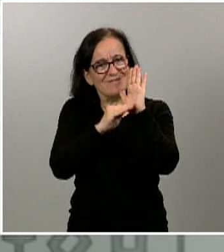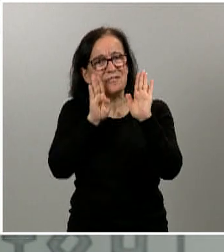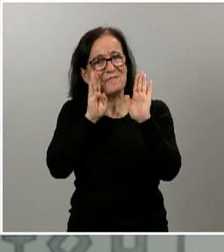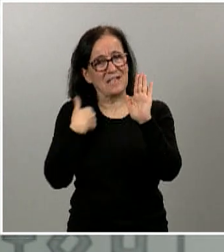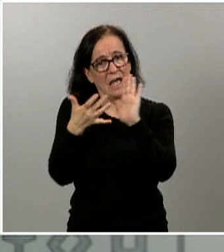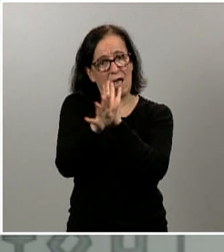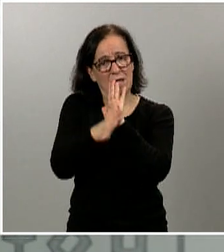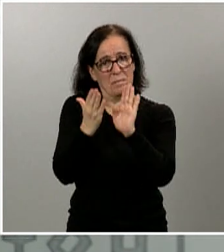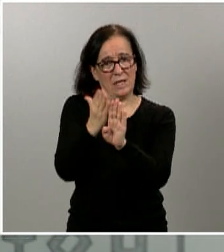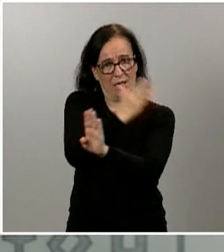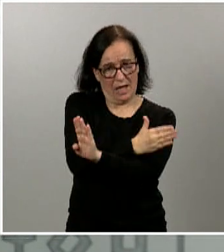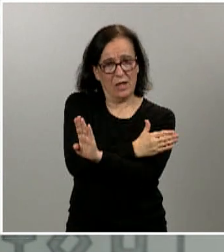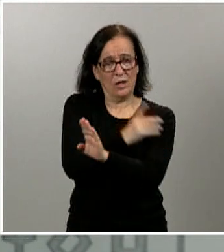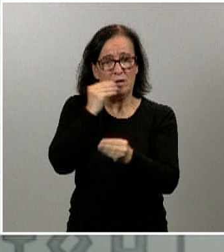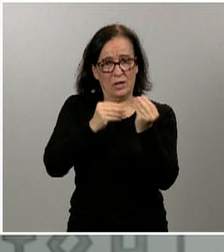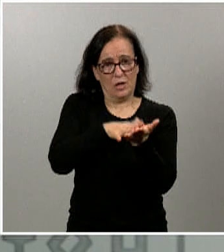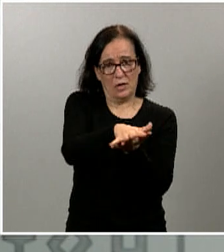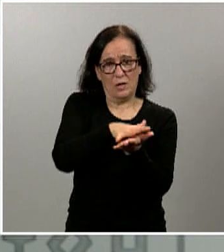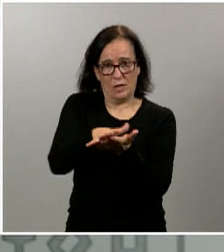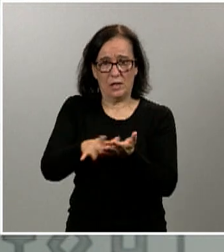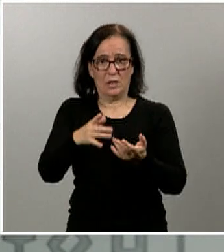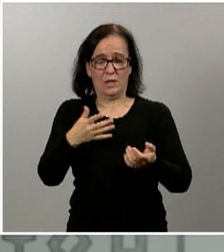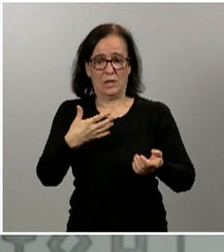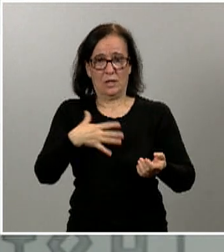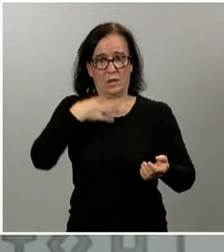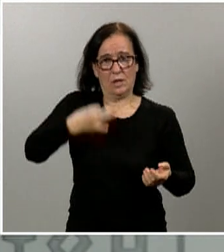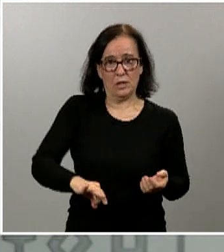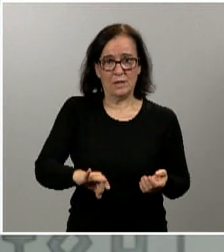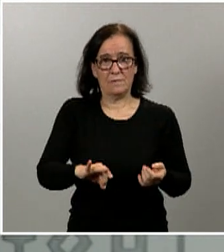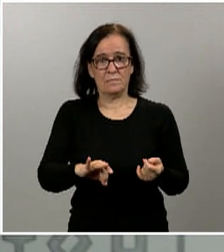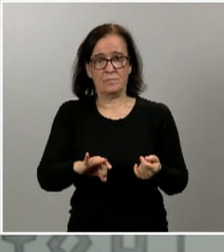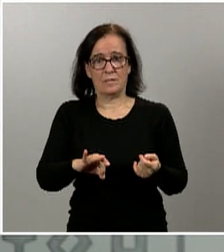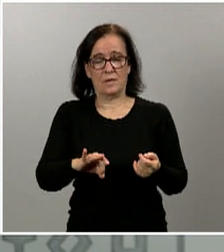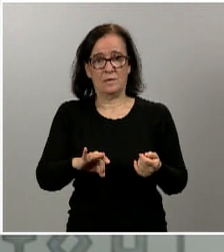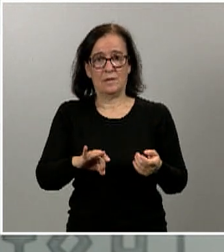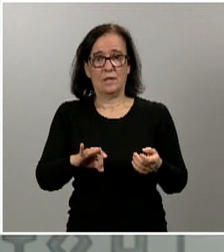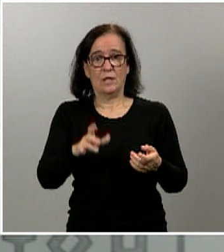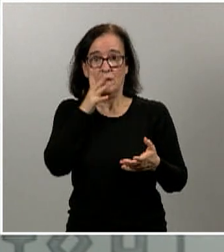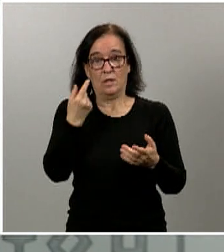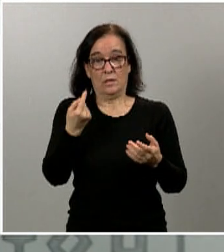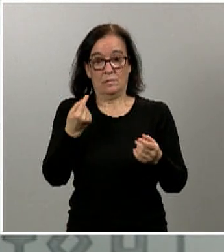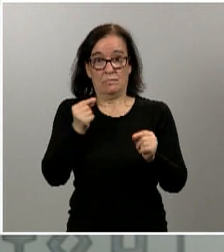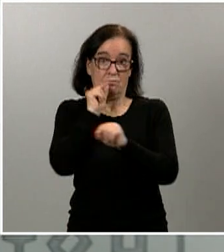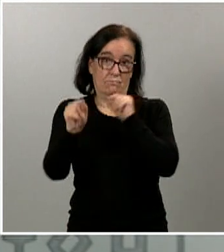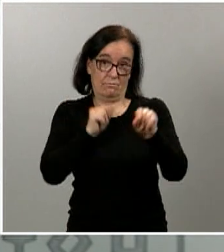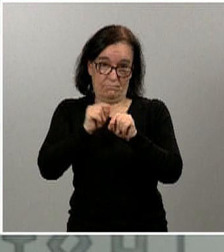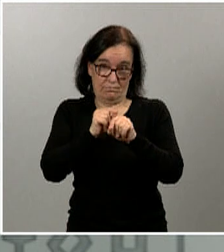inciden sobre la capacidad y la capacidad de transmisión del virus.